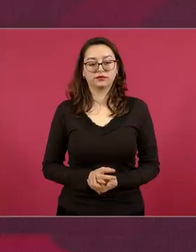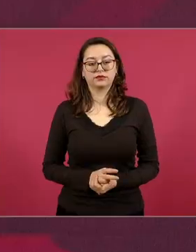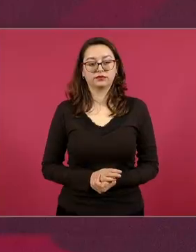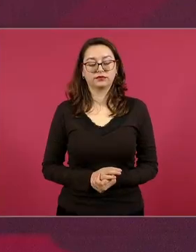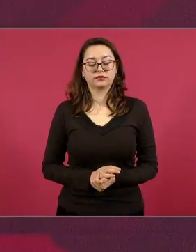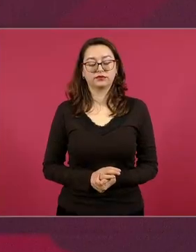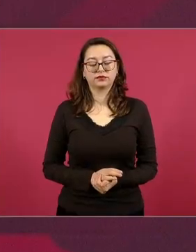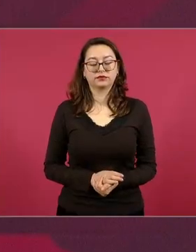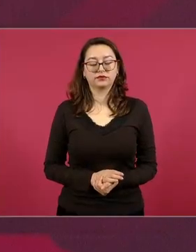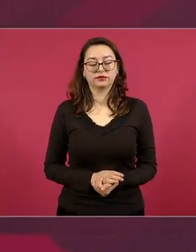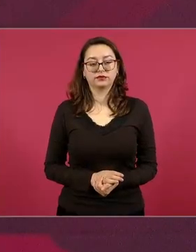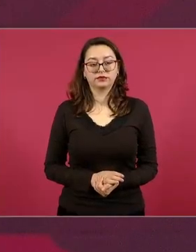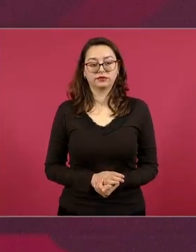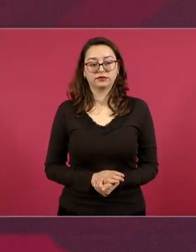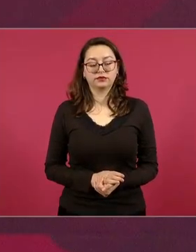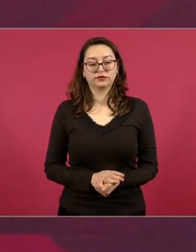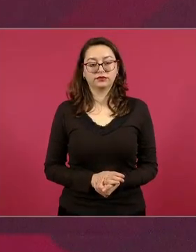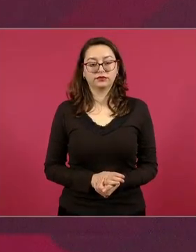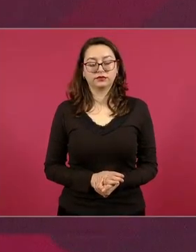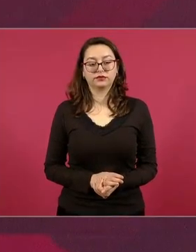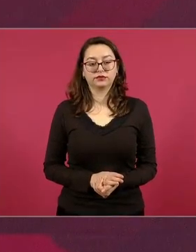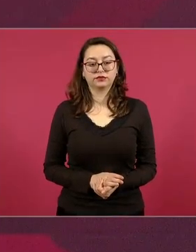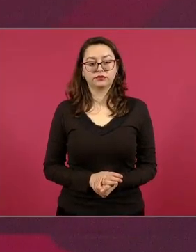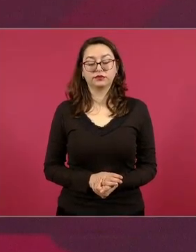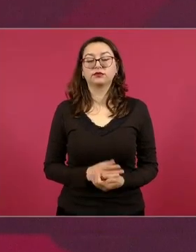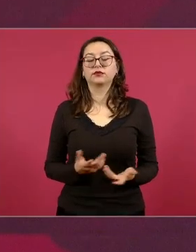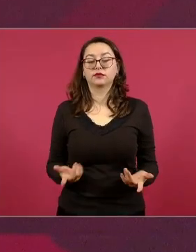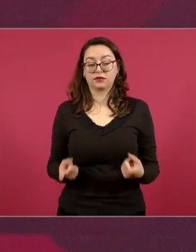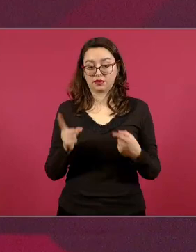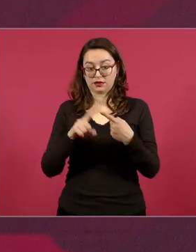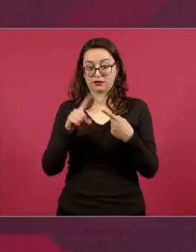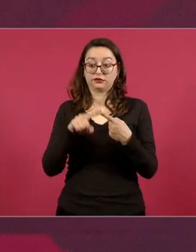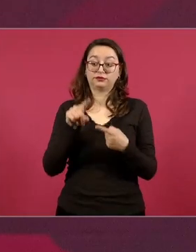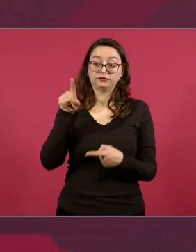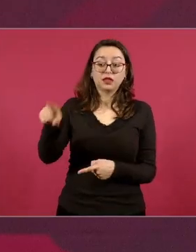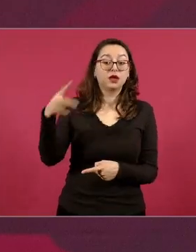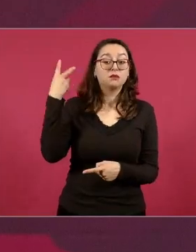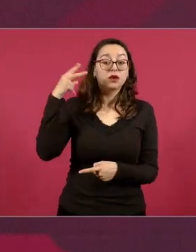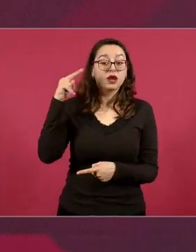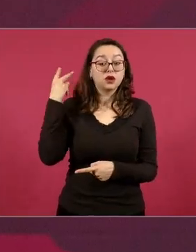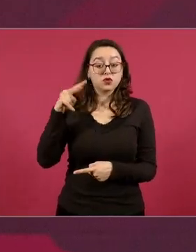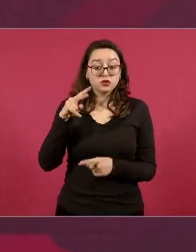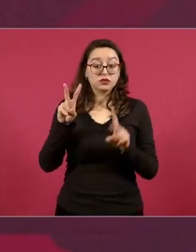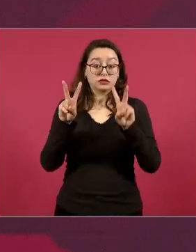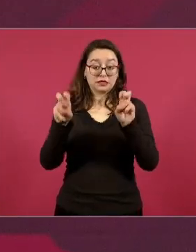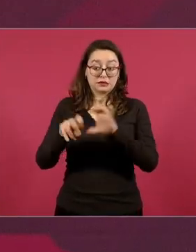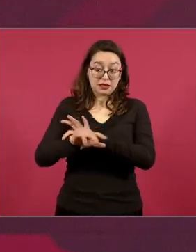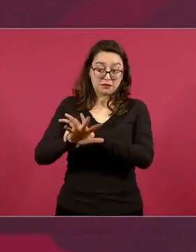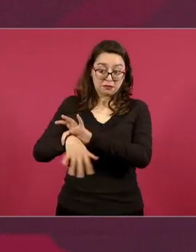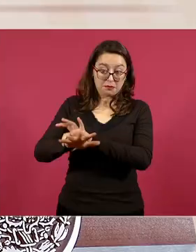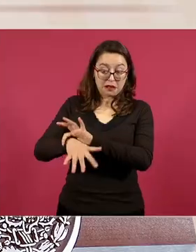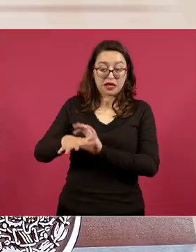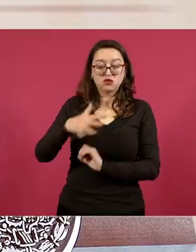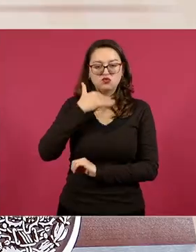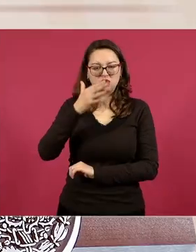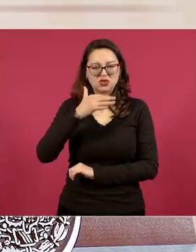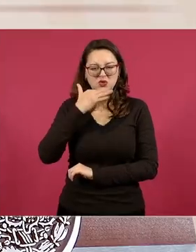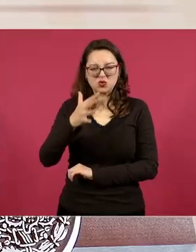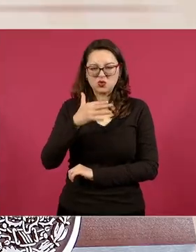este problema de el depósito de la basura de Coatzacoalcos